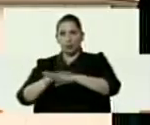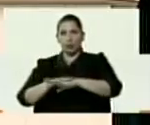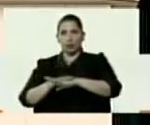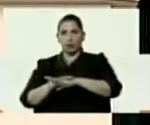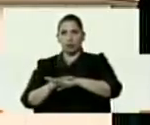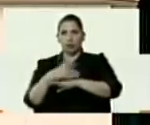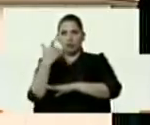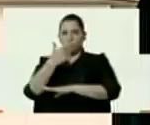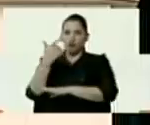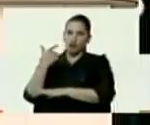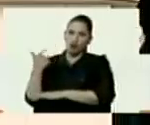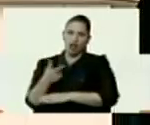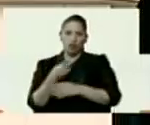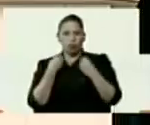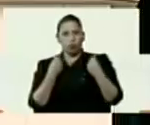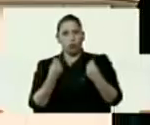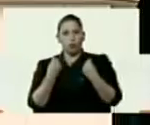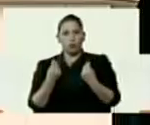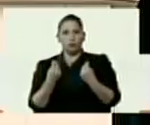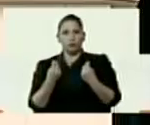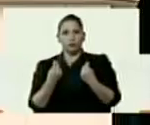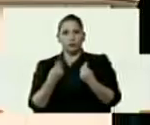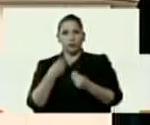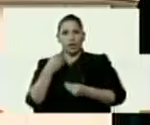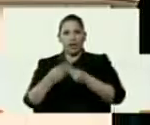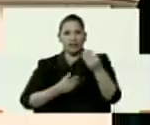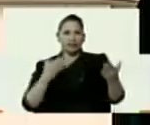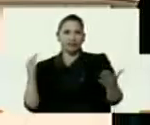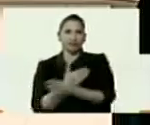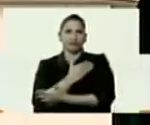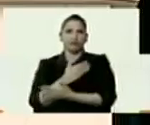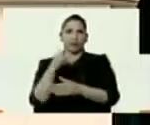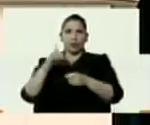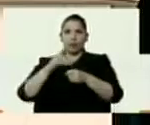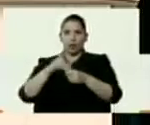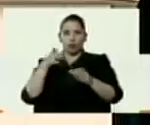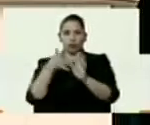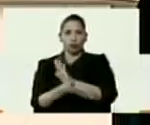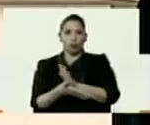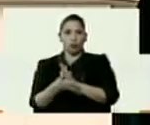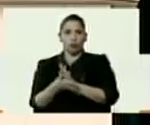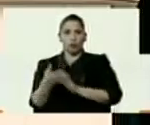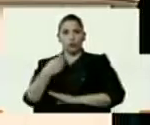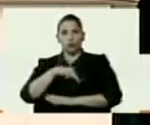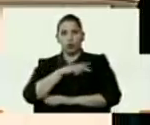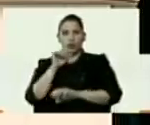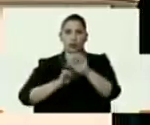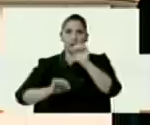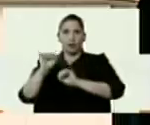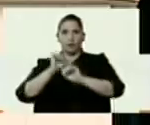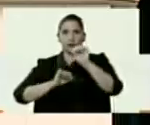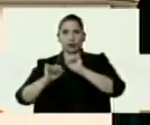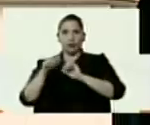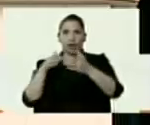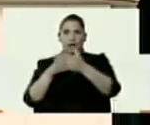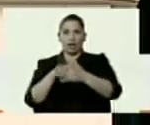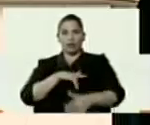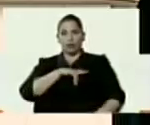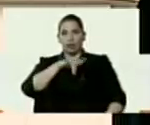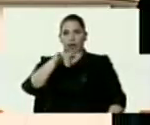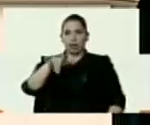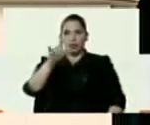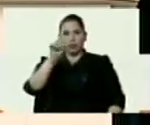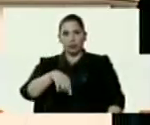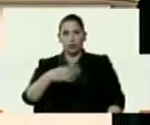buscando cómo hacerse con datos relacionados con nuestra defensa antiaérea y con